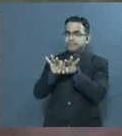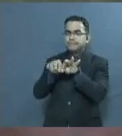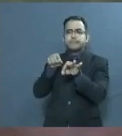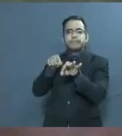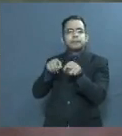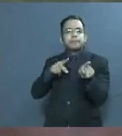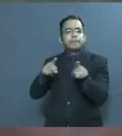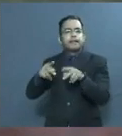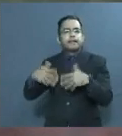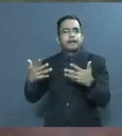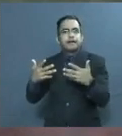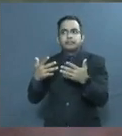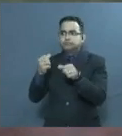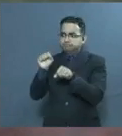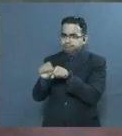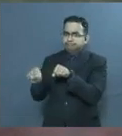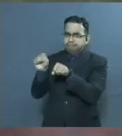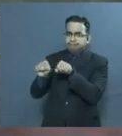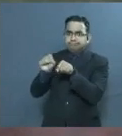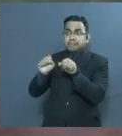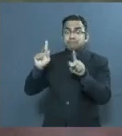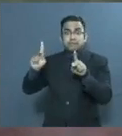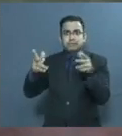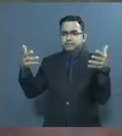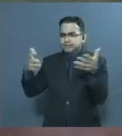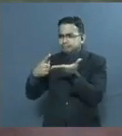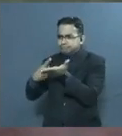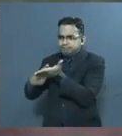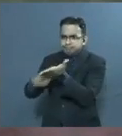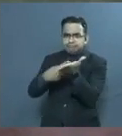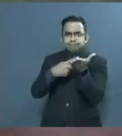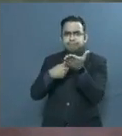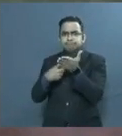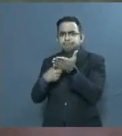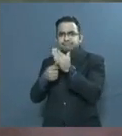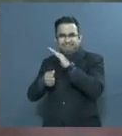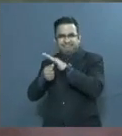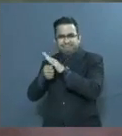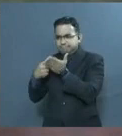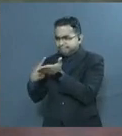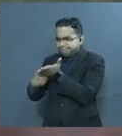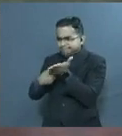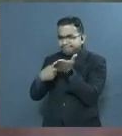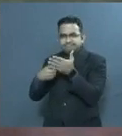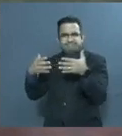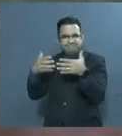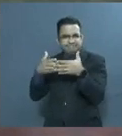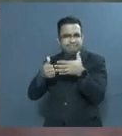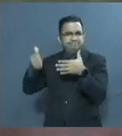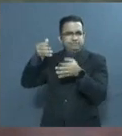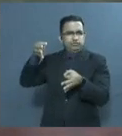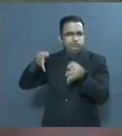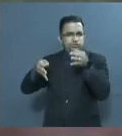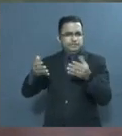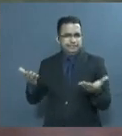Fruto del consenso y el trabajo de mucha gente a lo interno y externo del Poder Judicial.